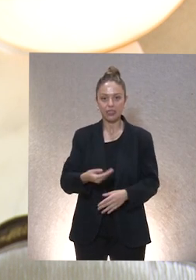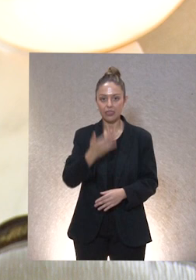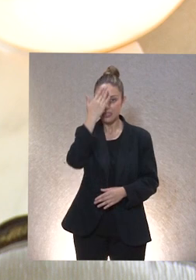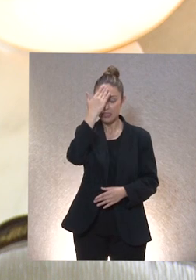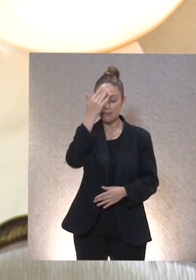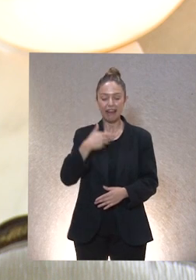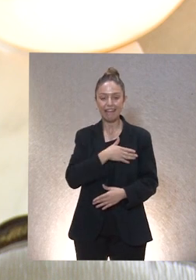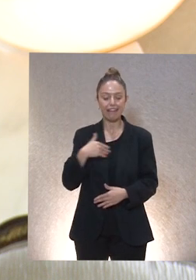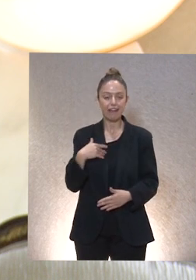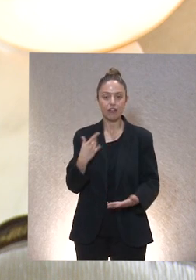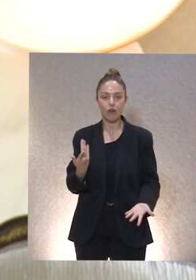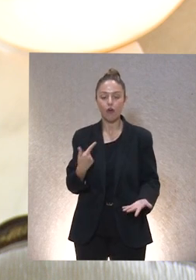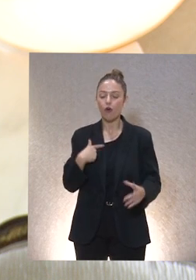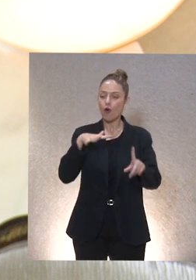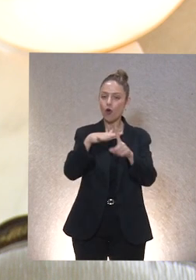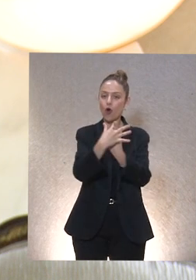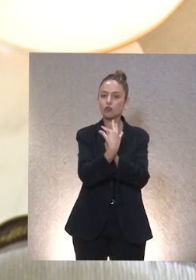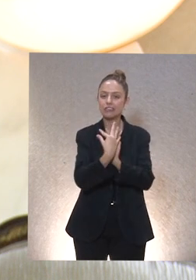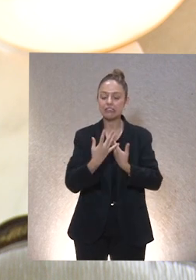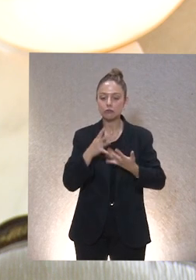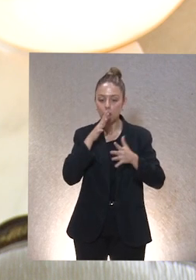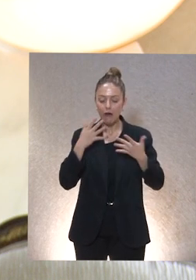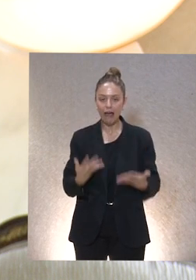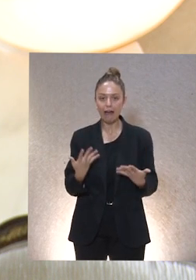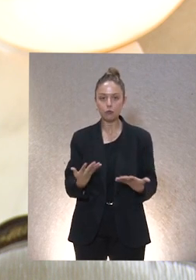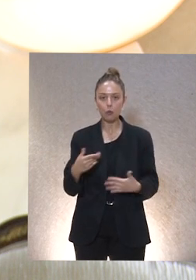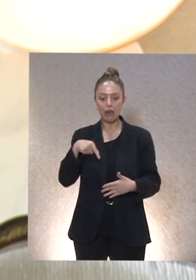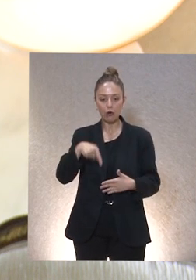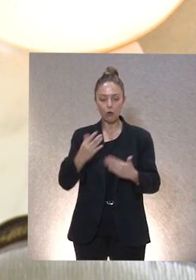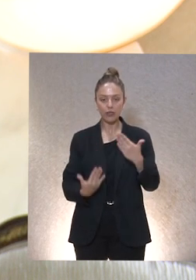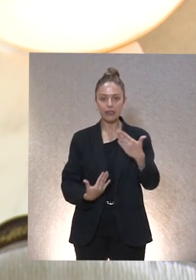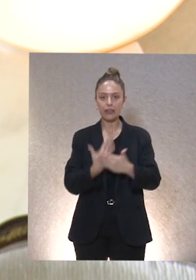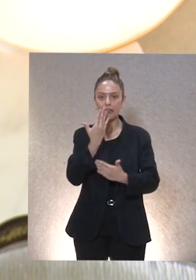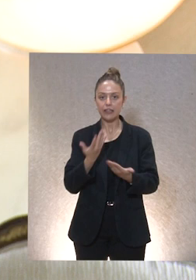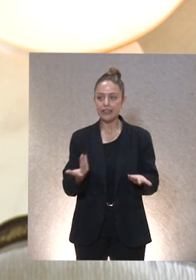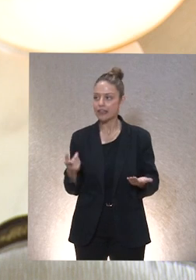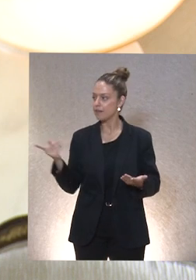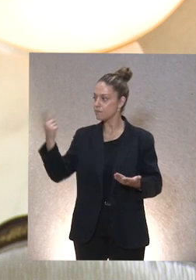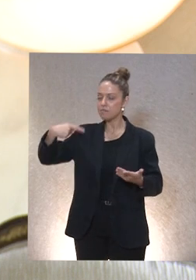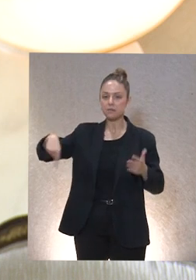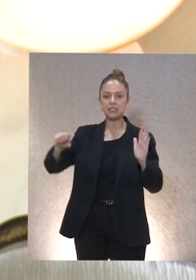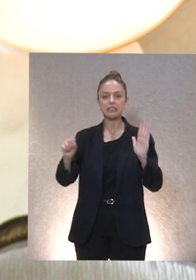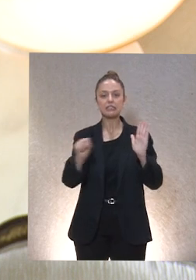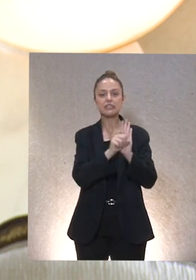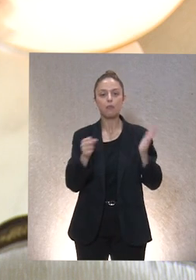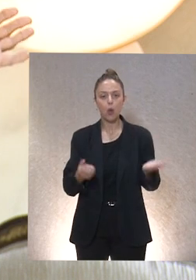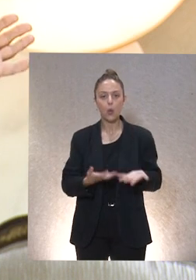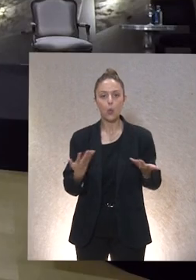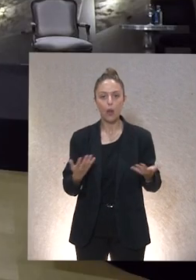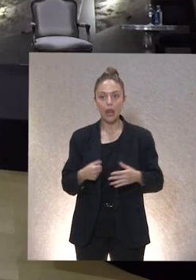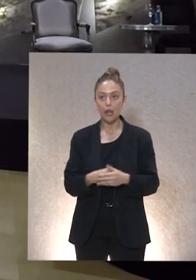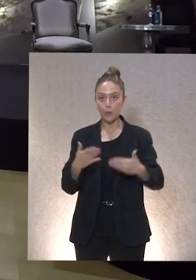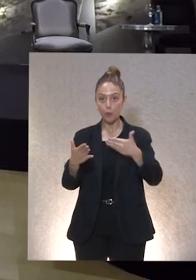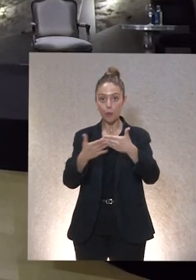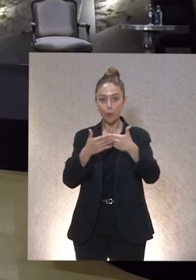explicaros el contexto en el que nos estamos moviendo hoy la simbología de las cosas que estáis viendo. Es a través de esa puerta,